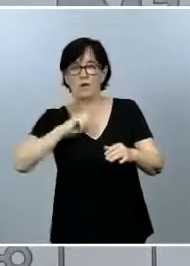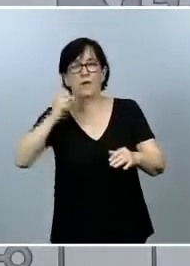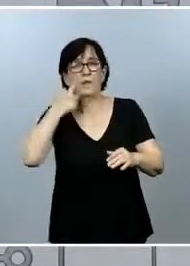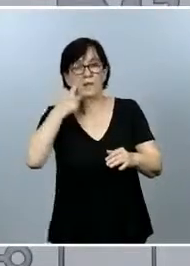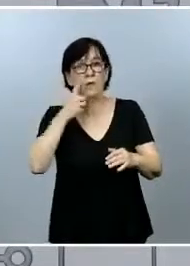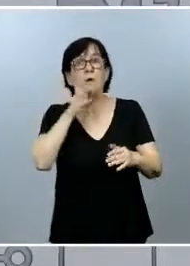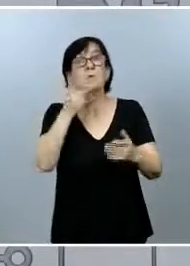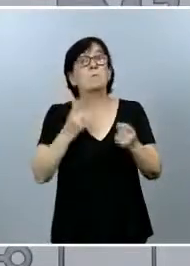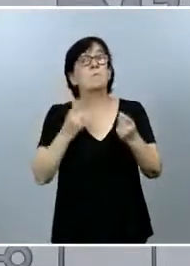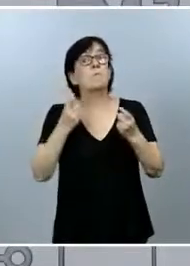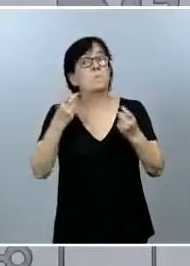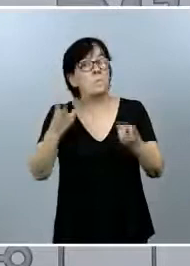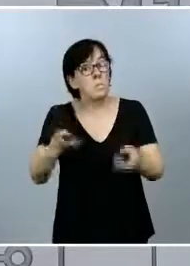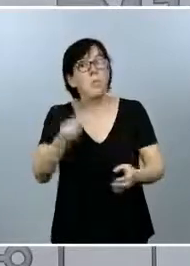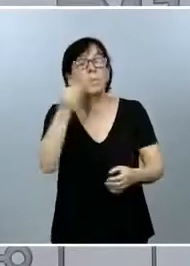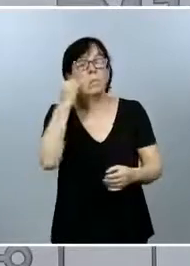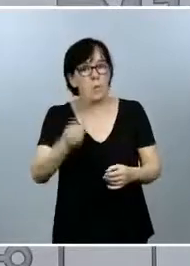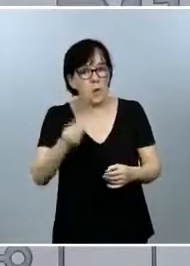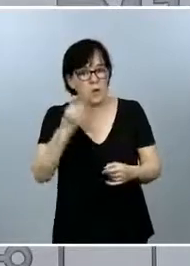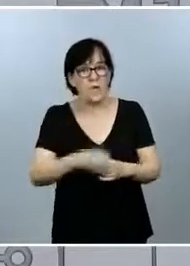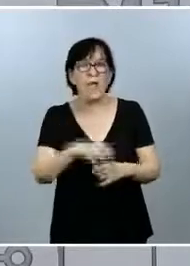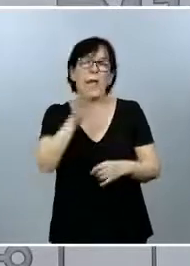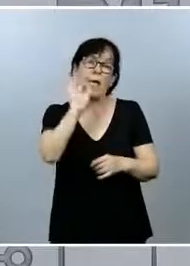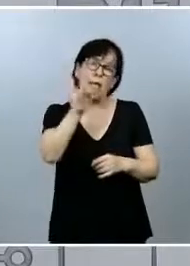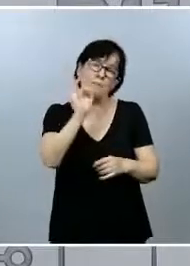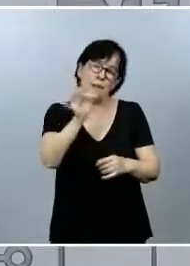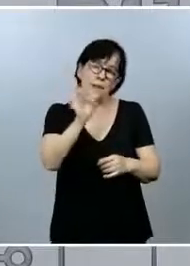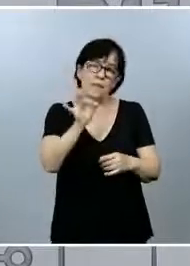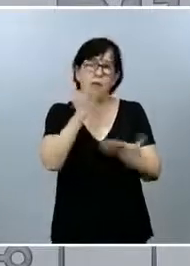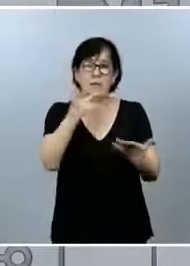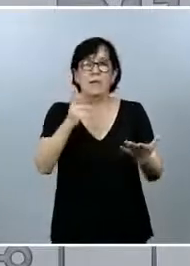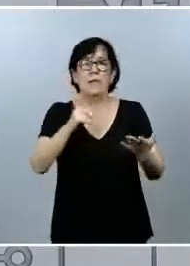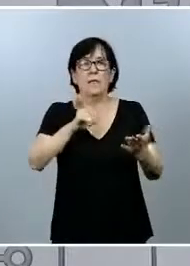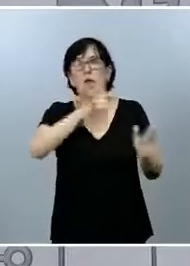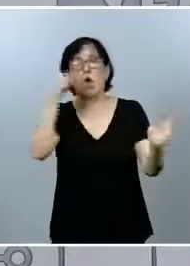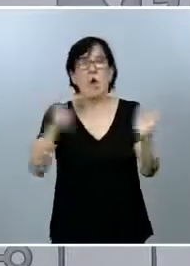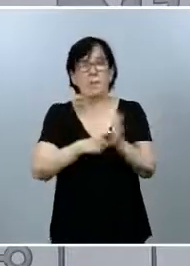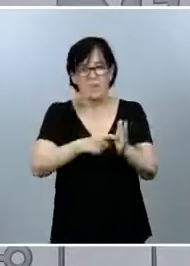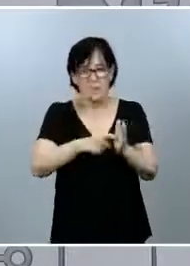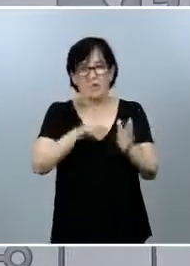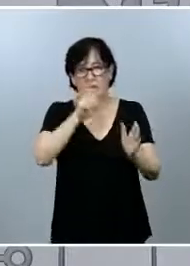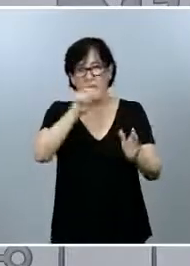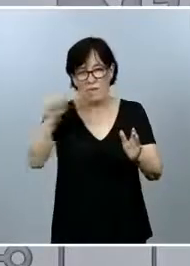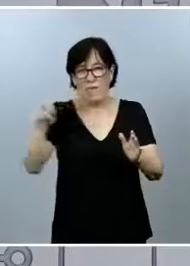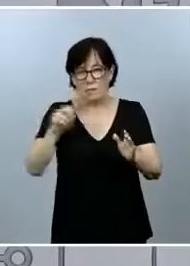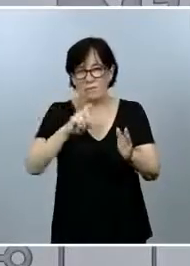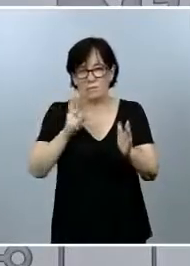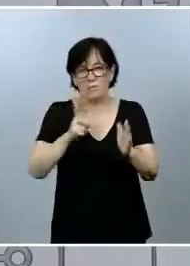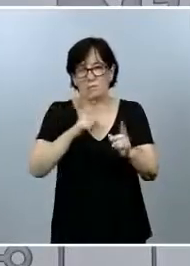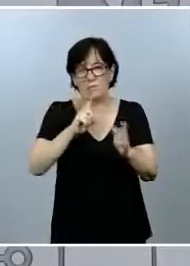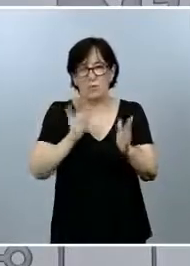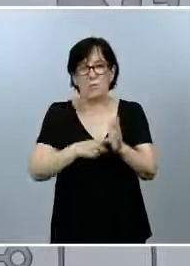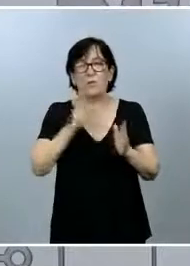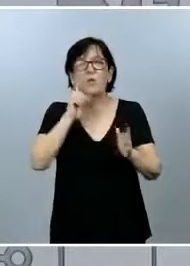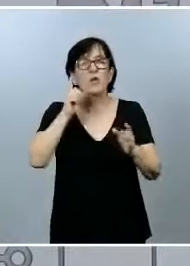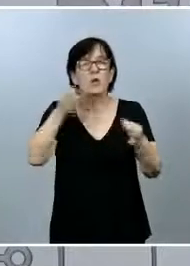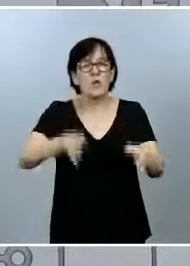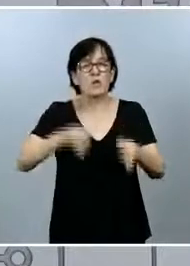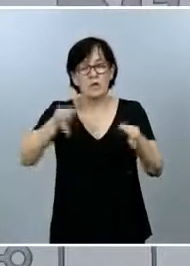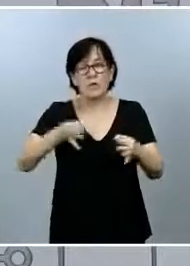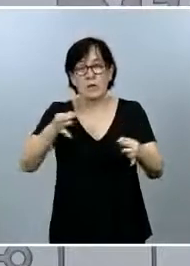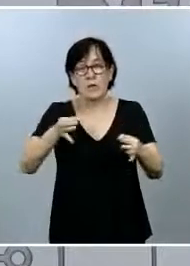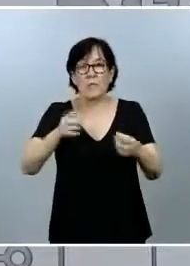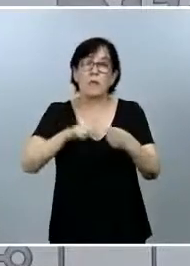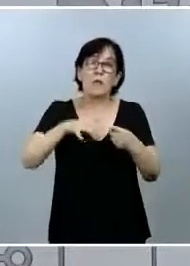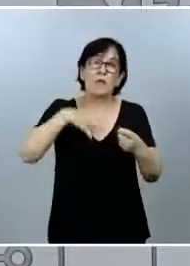lo cual es una cifra muy, muy buena. Es verdad que lo ideal sería llegar al 100%, pero también es cierto que no siempre se consigue, hay quien